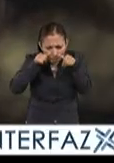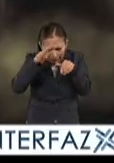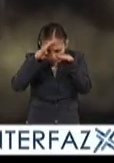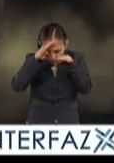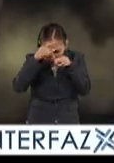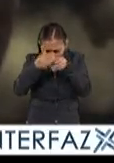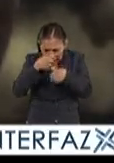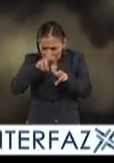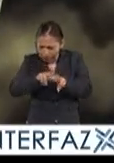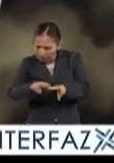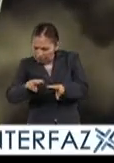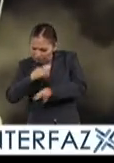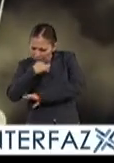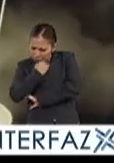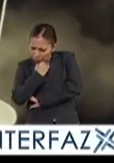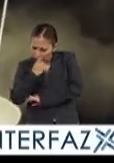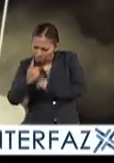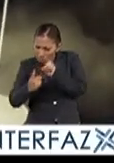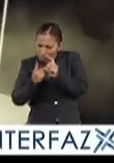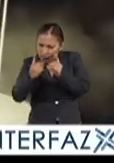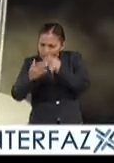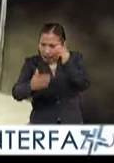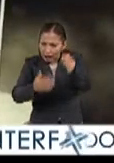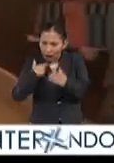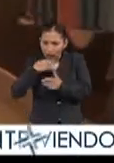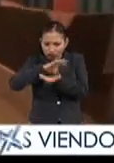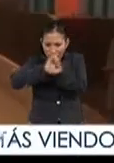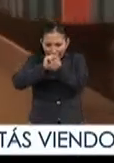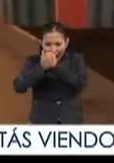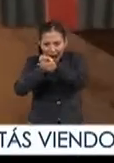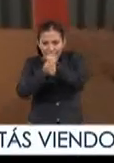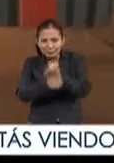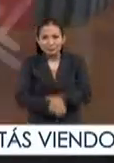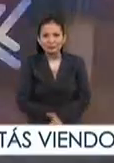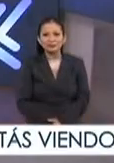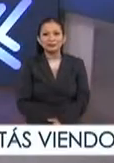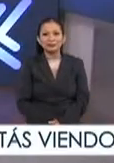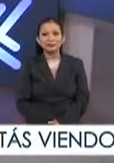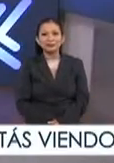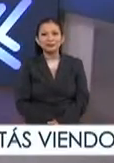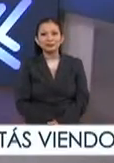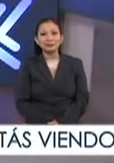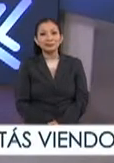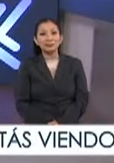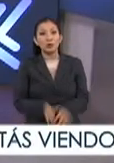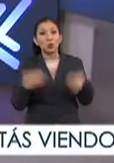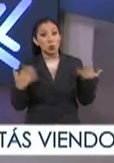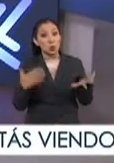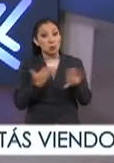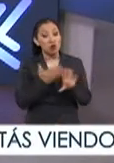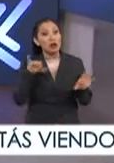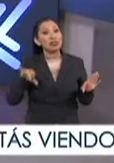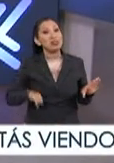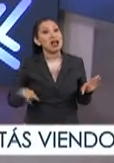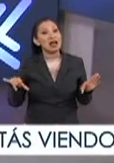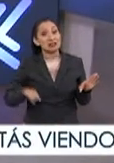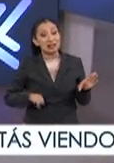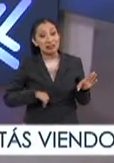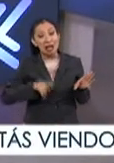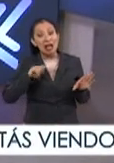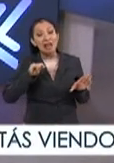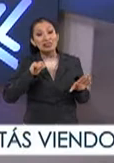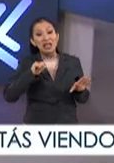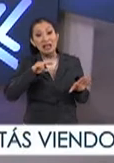pensamiento reflexivo y el desarrollo de la psicomotricidad pues muy interesante esta técnica